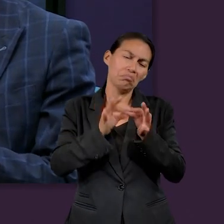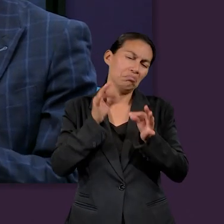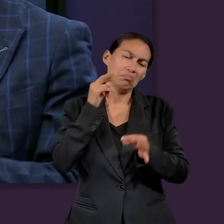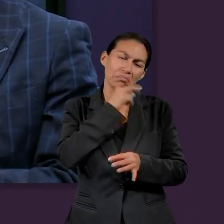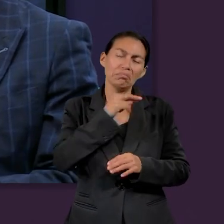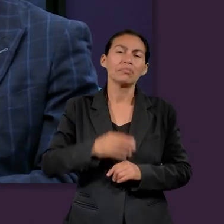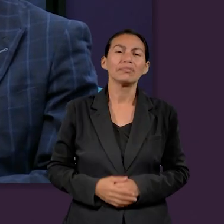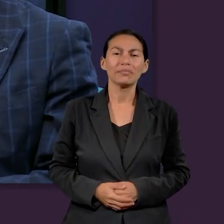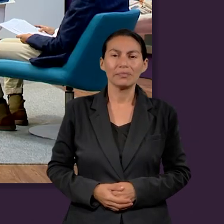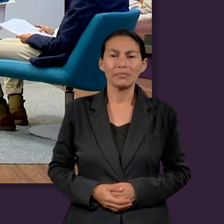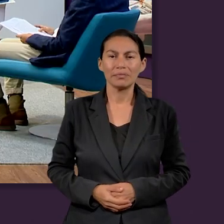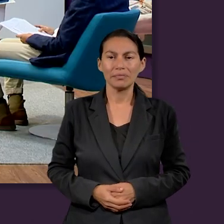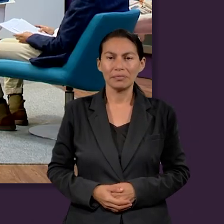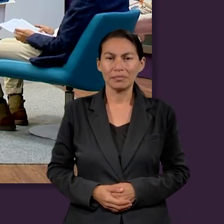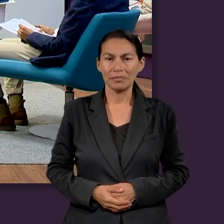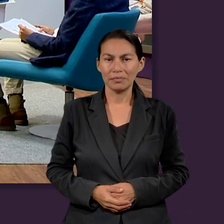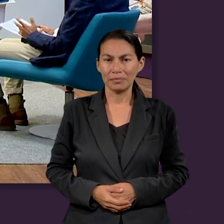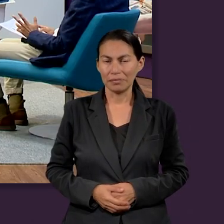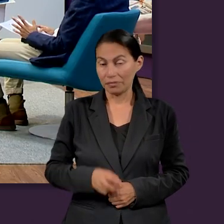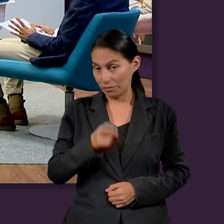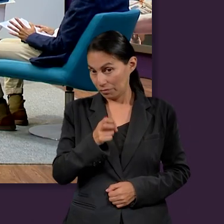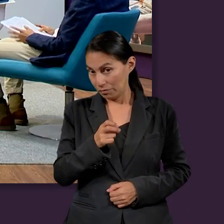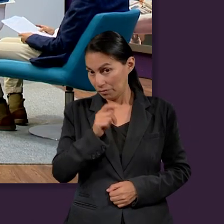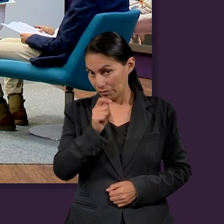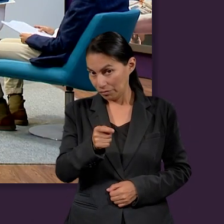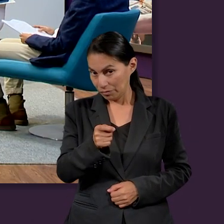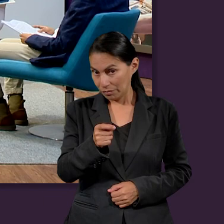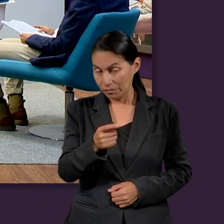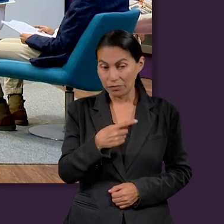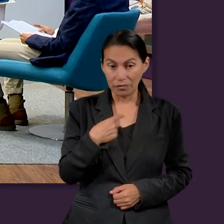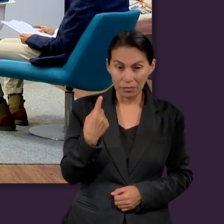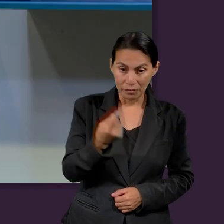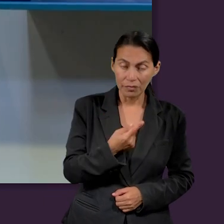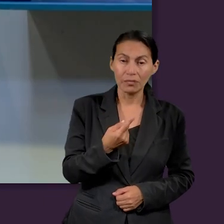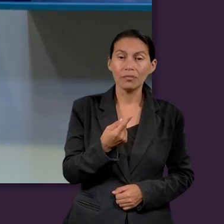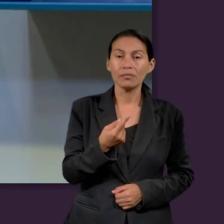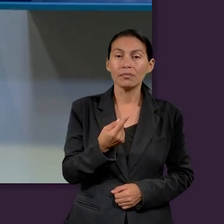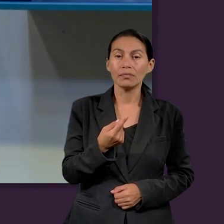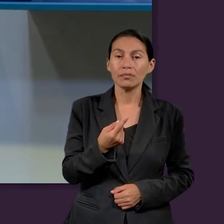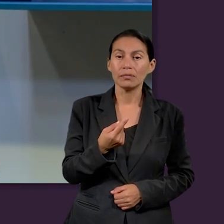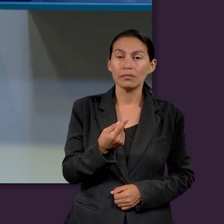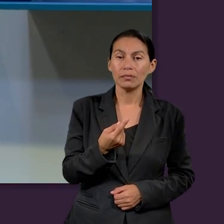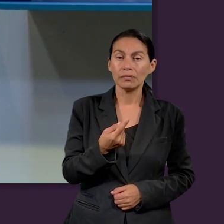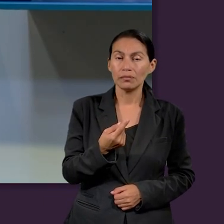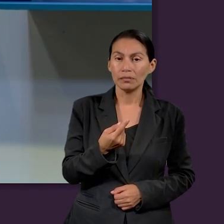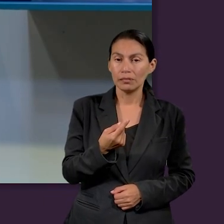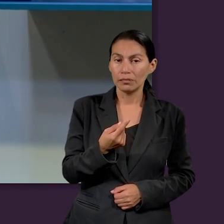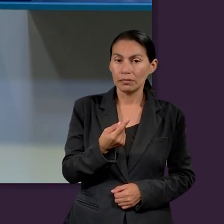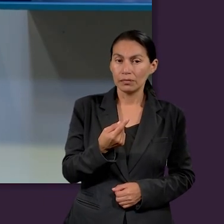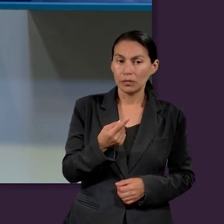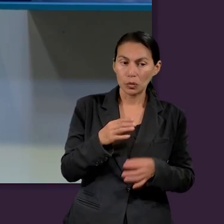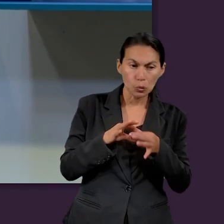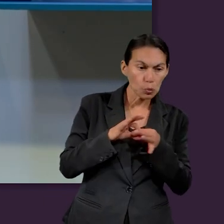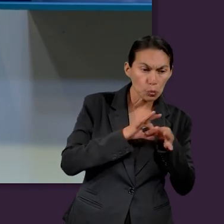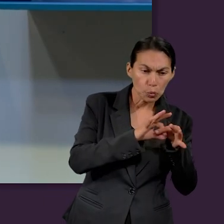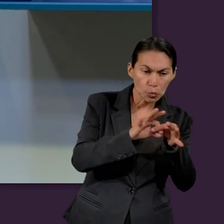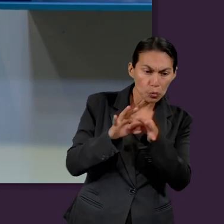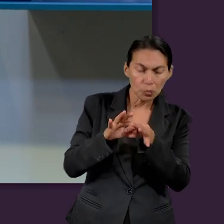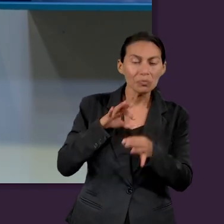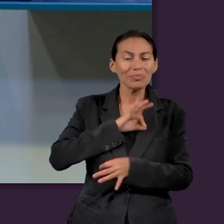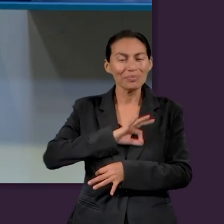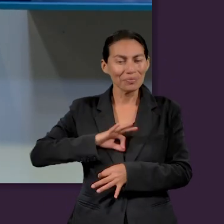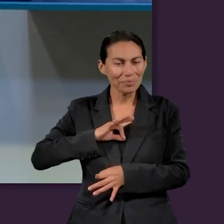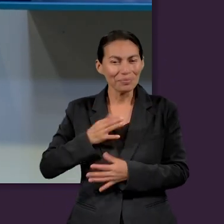haces esto, tú haces esto, tú haces esto, ya así, rapito, va a estar todo tranquilo. Eso representa que nosotros estamos buscando